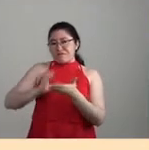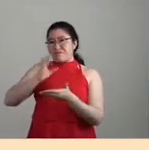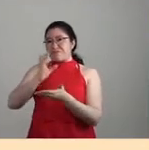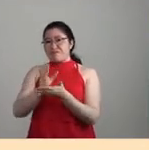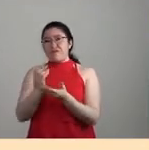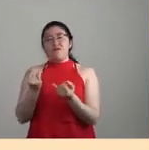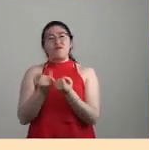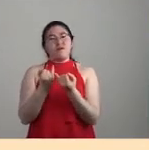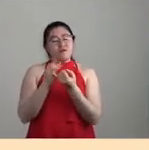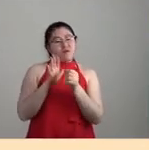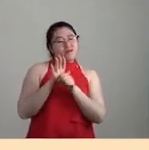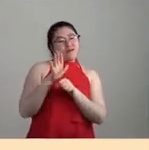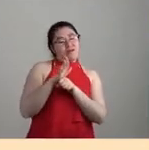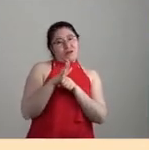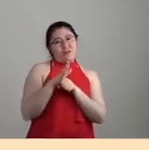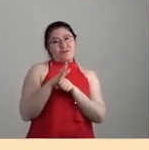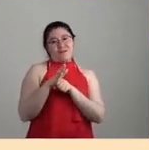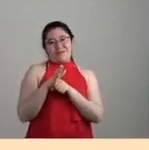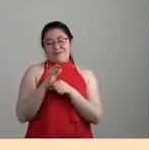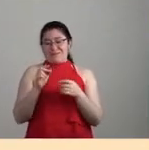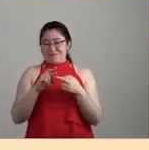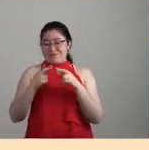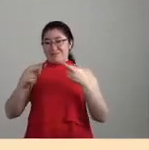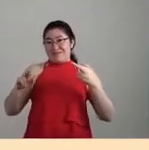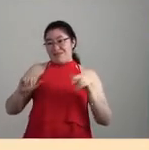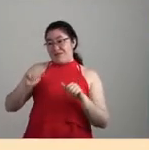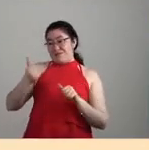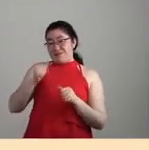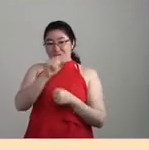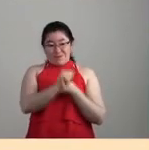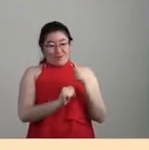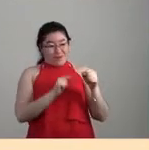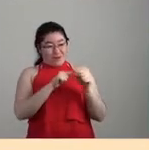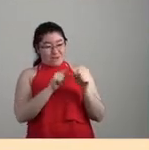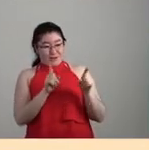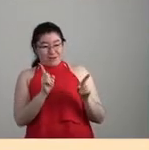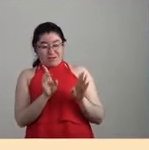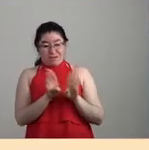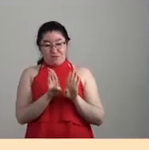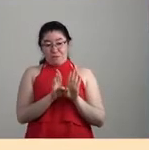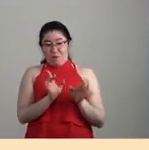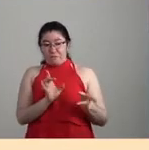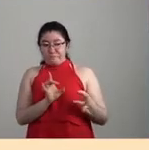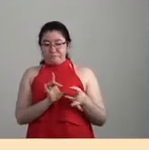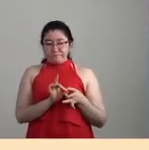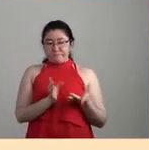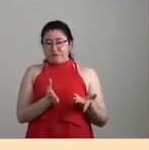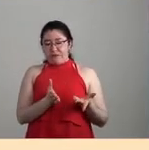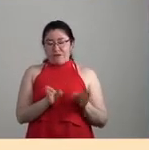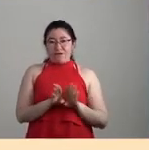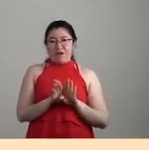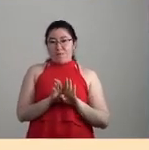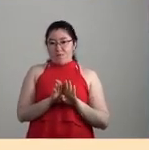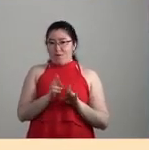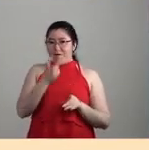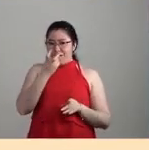de reciprocidad, ¿no?, y de relación con otras especies. Entonces, es como un poco tratar de desmantelar esa jerarquía